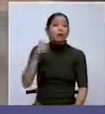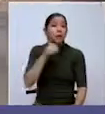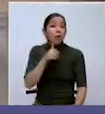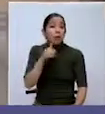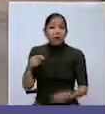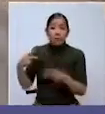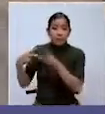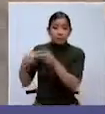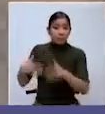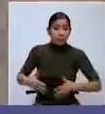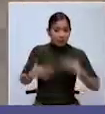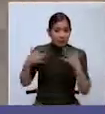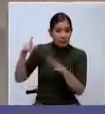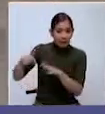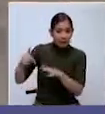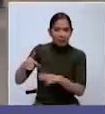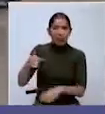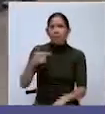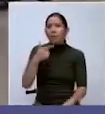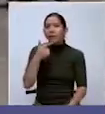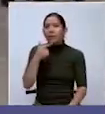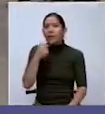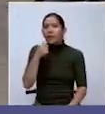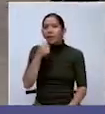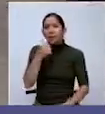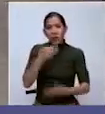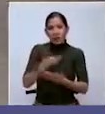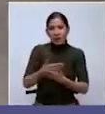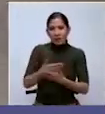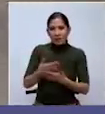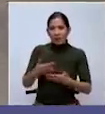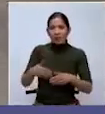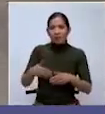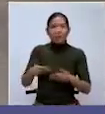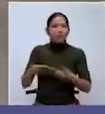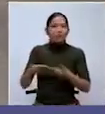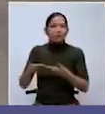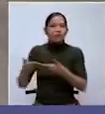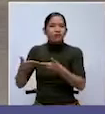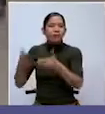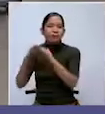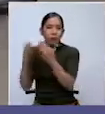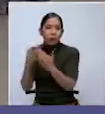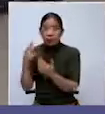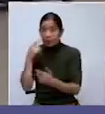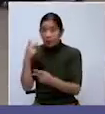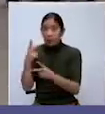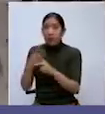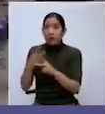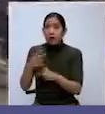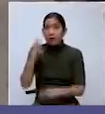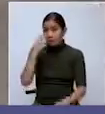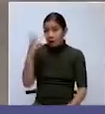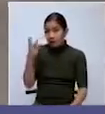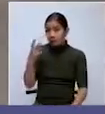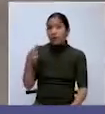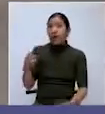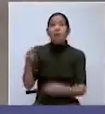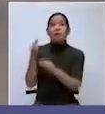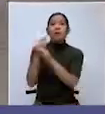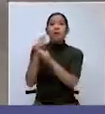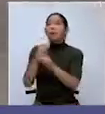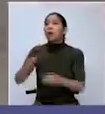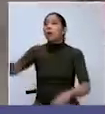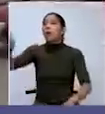vecina que está llevando a su hija al colegio y se le hace complicado. Por ejemplo, mire cómo va a agarrar el micro y no hay